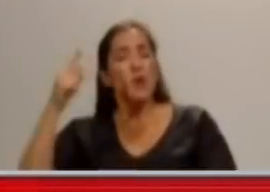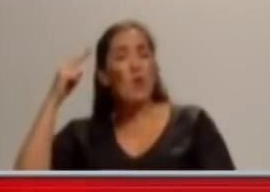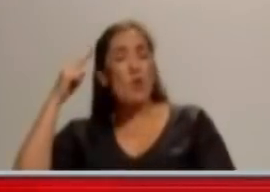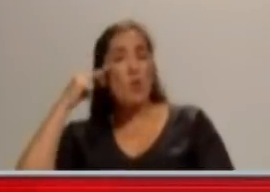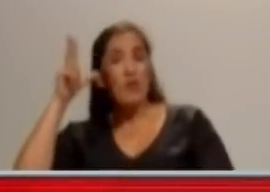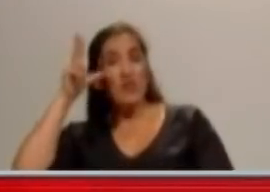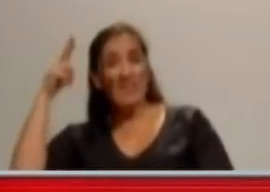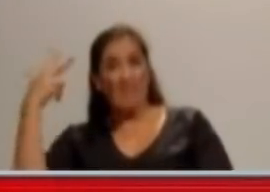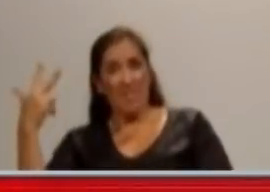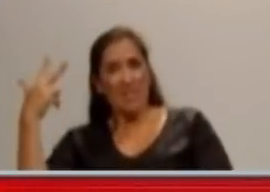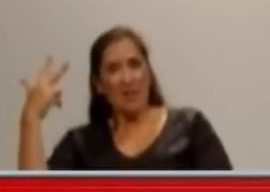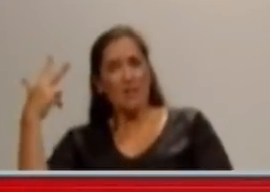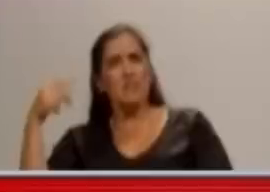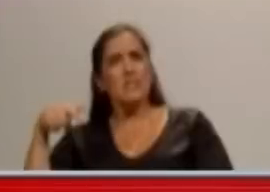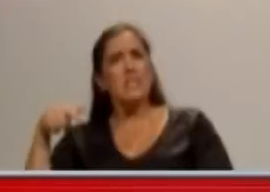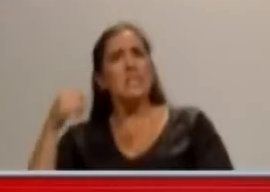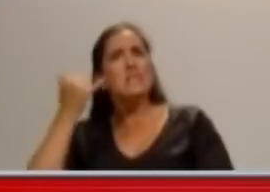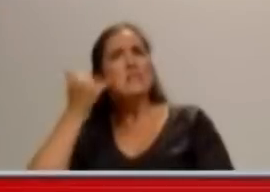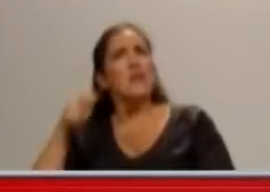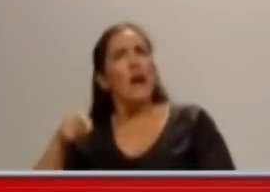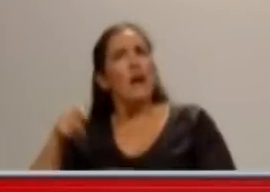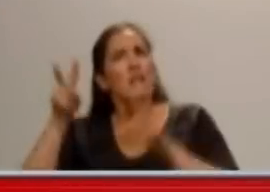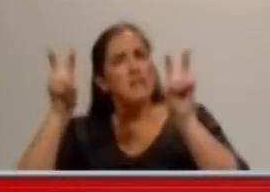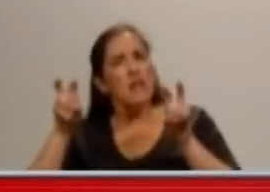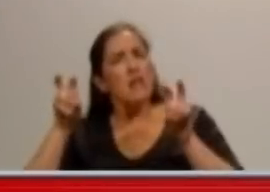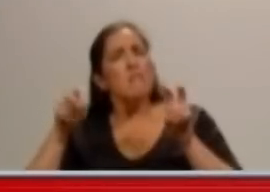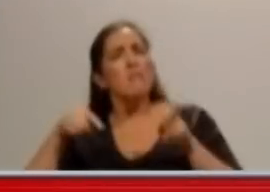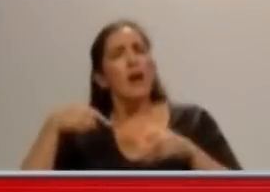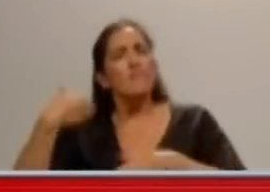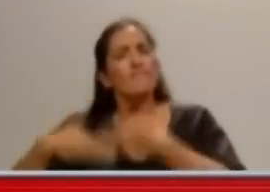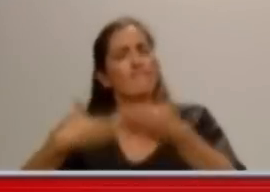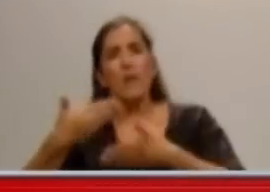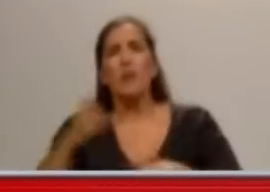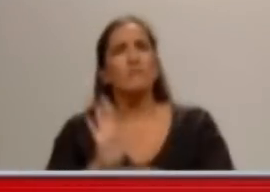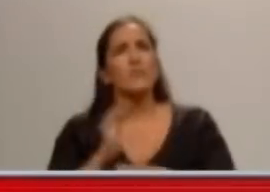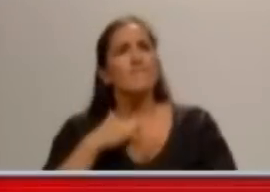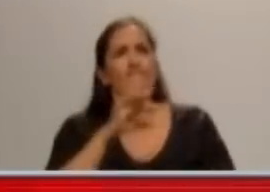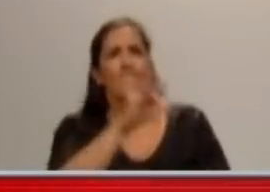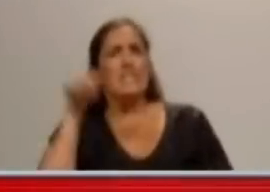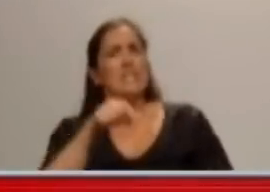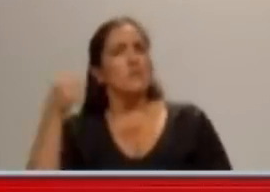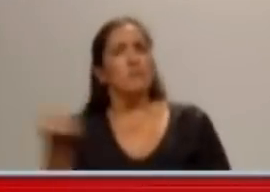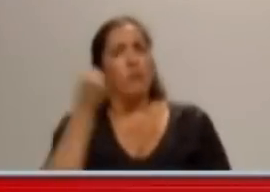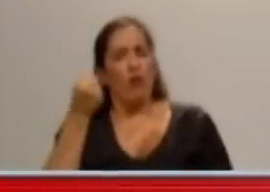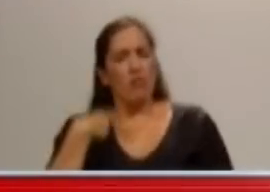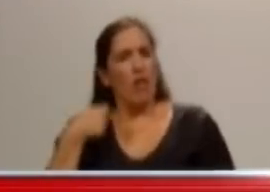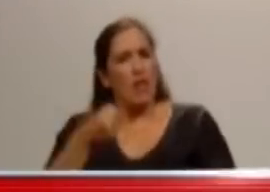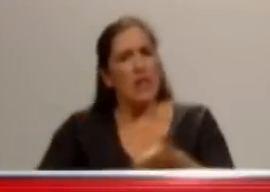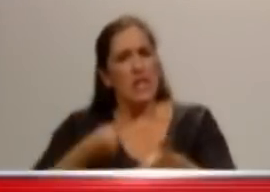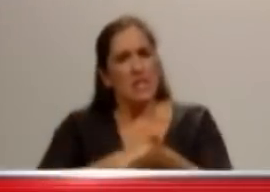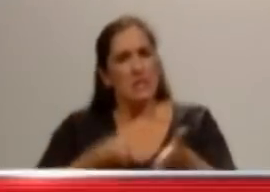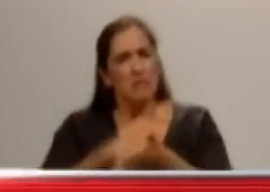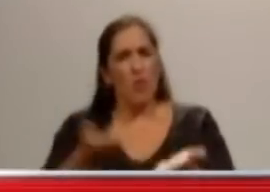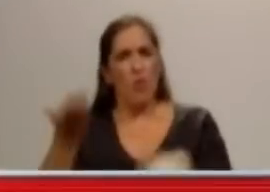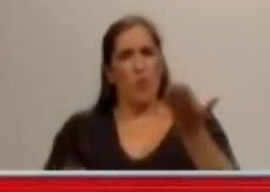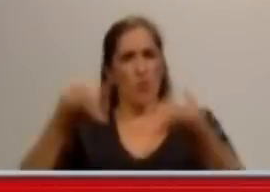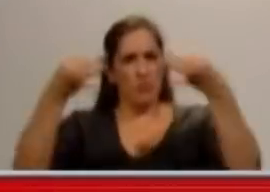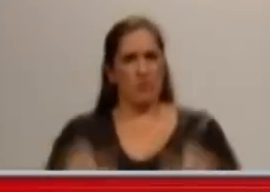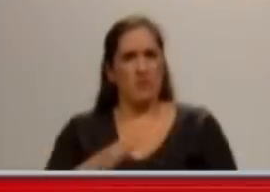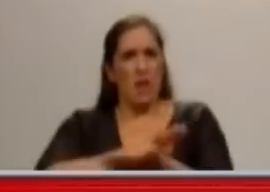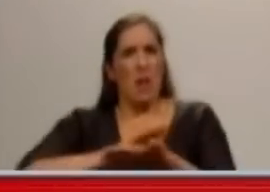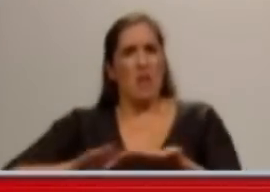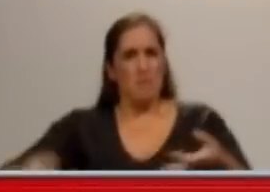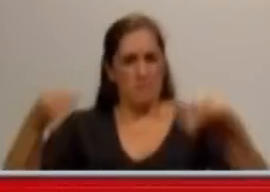escuchábamos recién, marca claramente una vez más la posición de la Presidenta. Es decir,